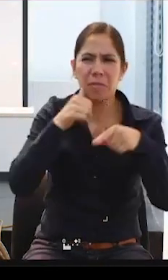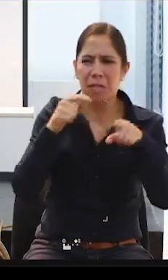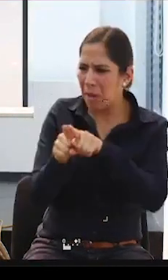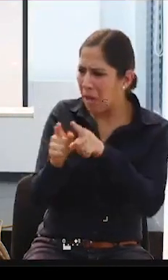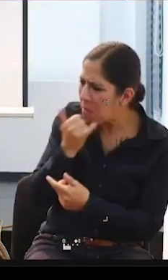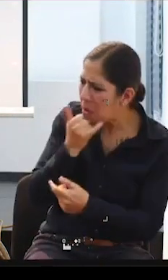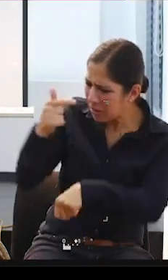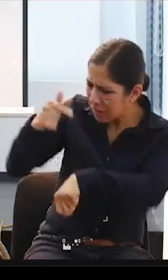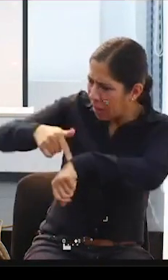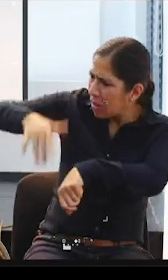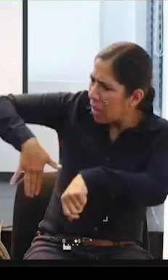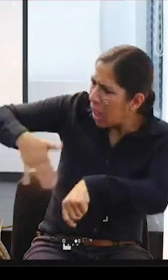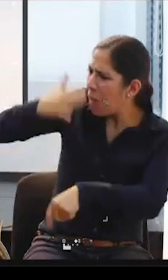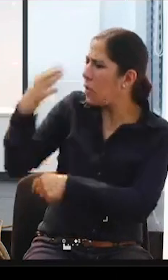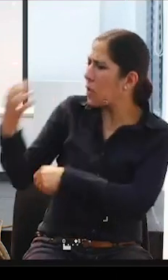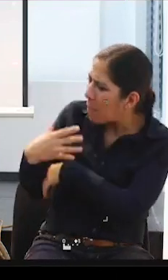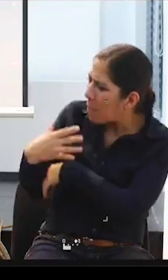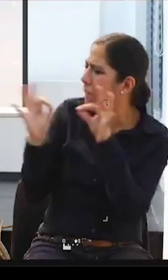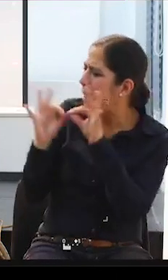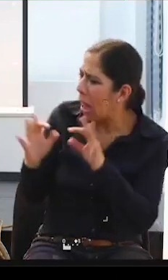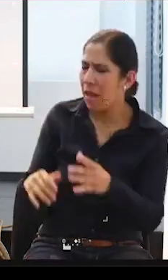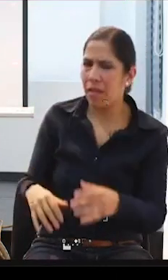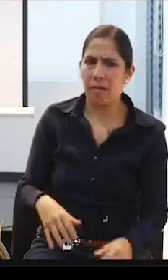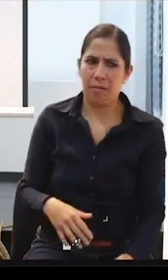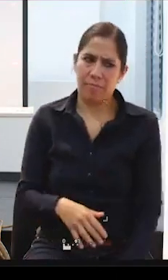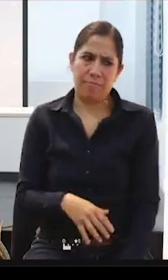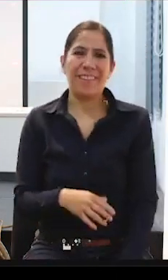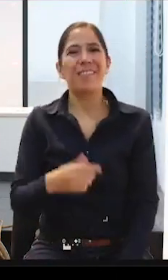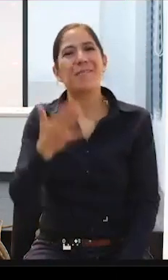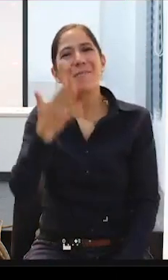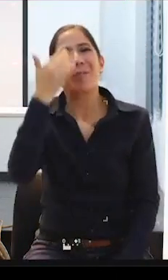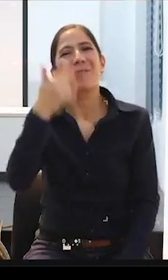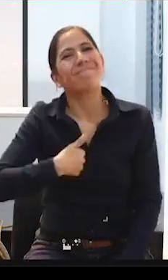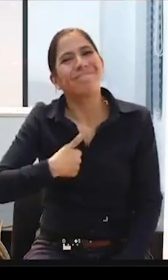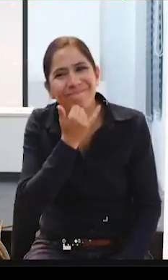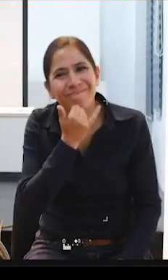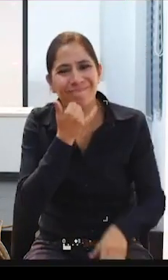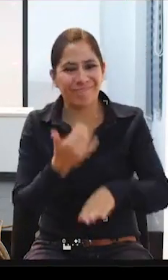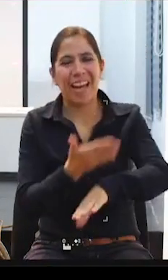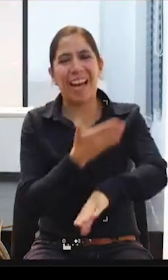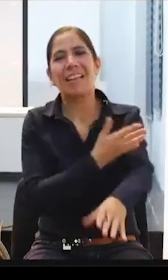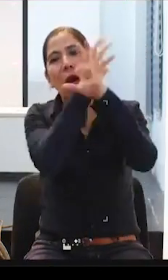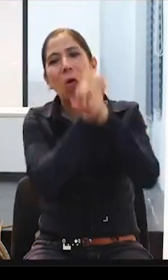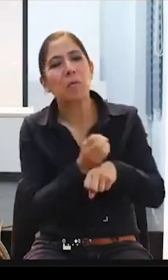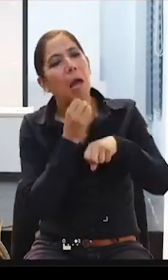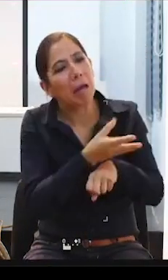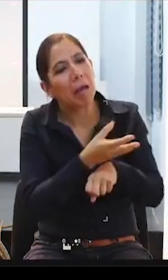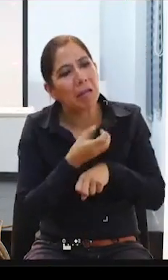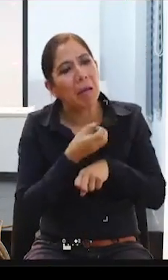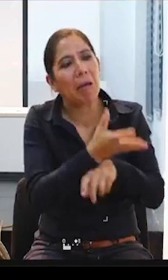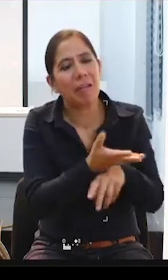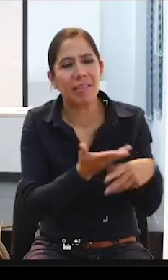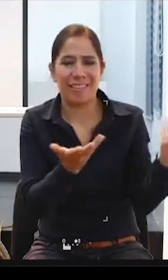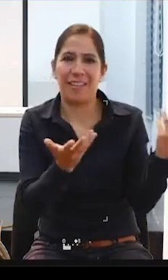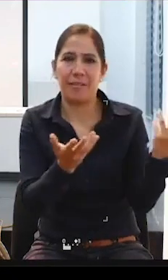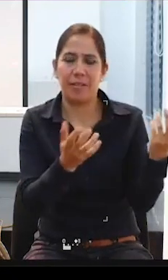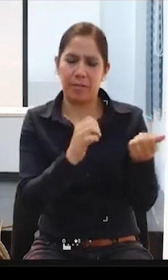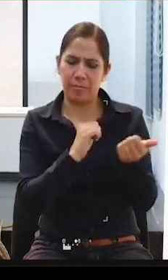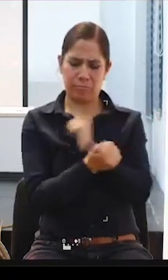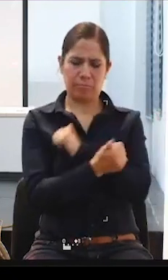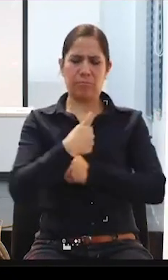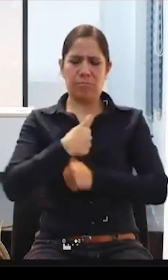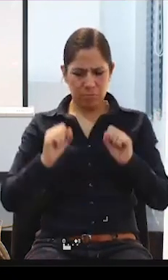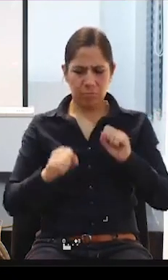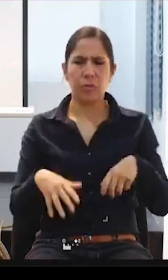vez te ha pasado algo, ¿no? Es que les había acostumbrado siempre a avisar dónde estoy yendo, ¿no? Y ya ha cambiado eso, por un